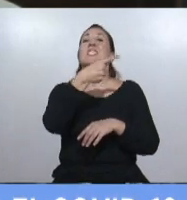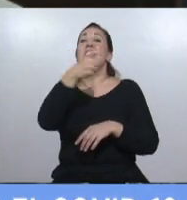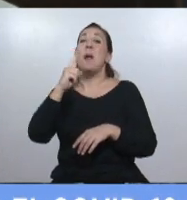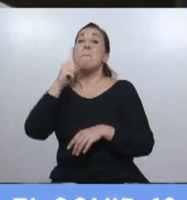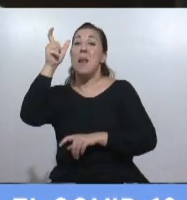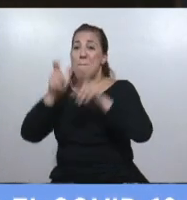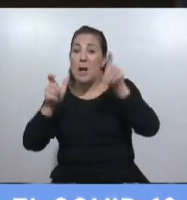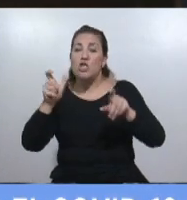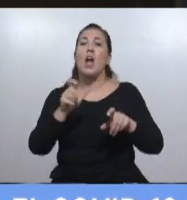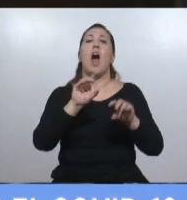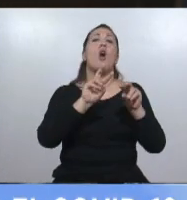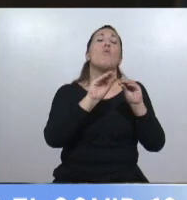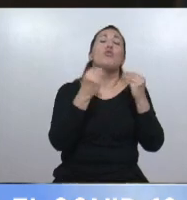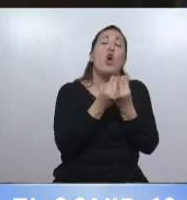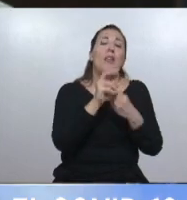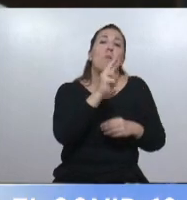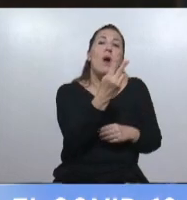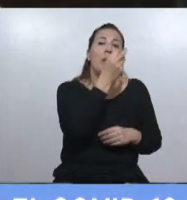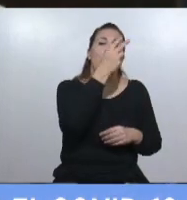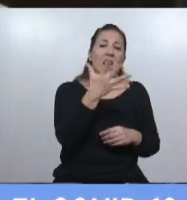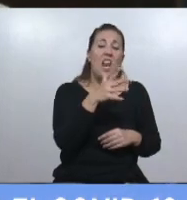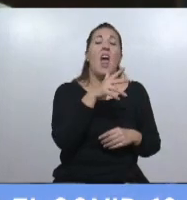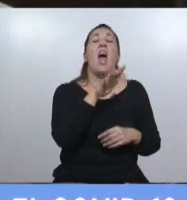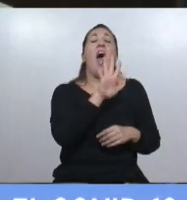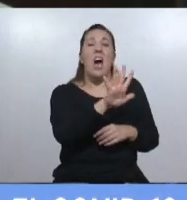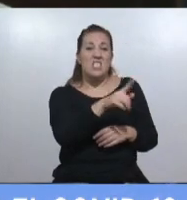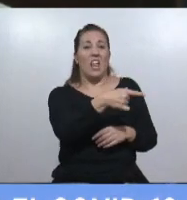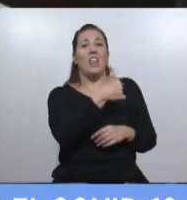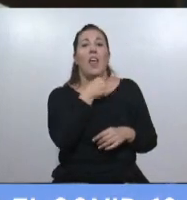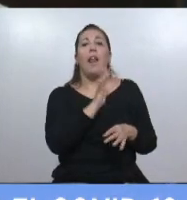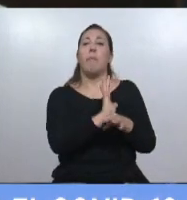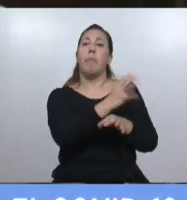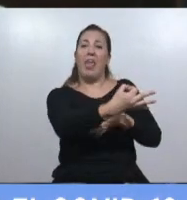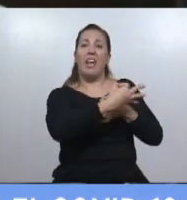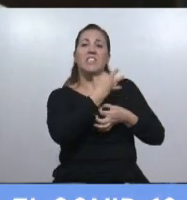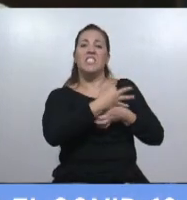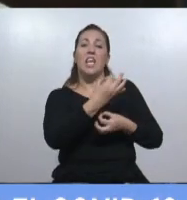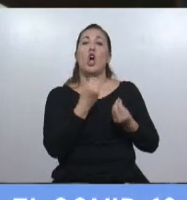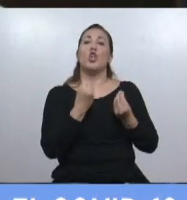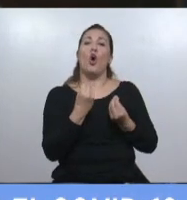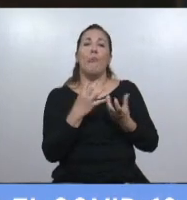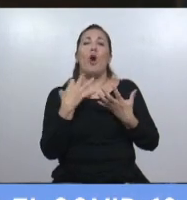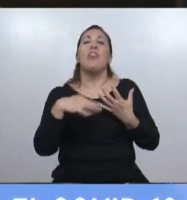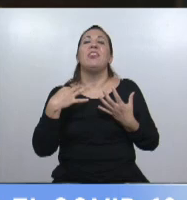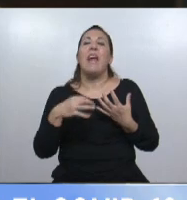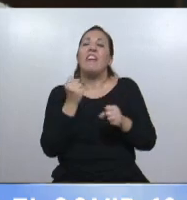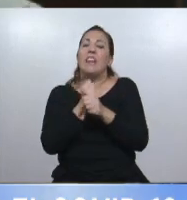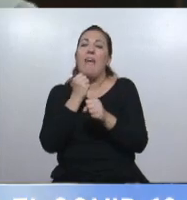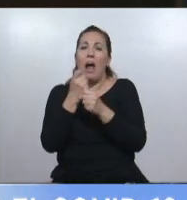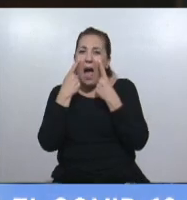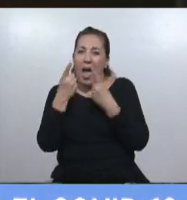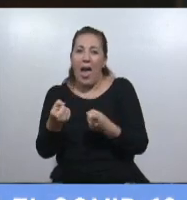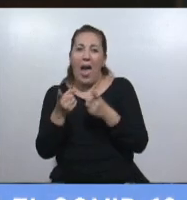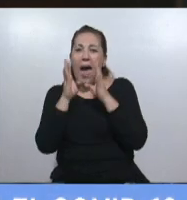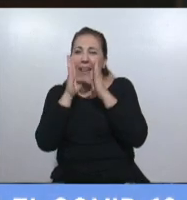contra 402. Y nos quieren dar clases de cómo se debe atender la pandemia. La verdad que le fue